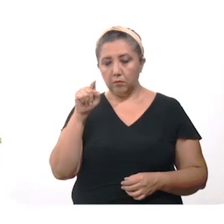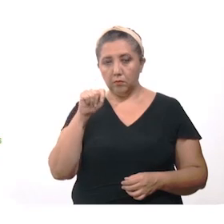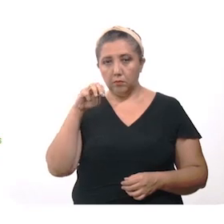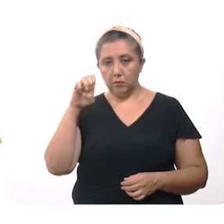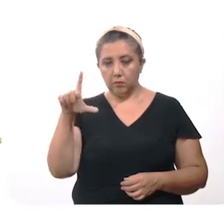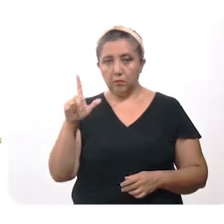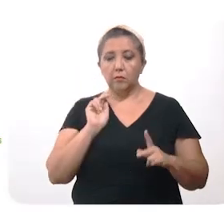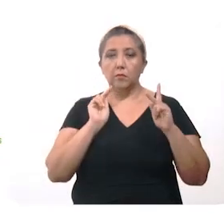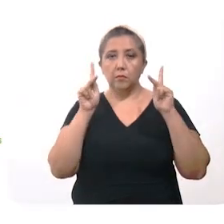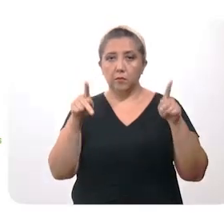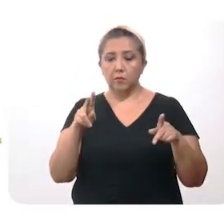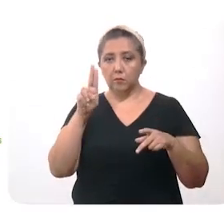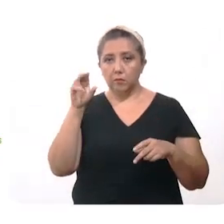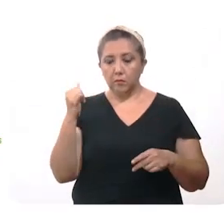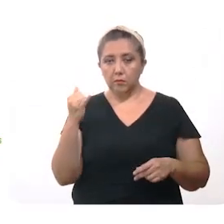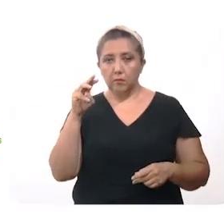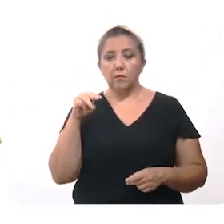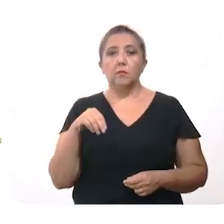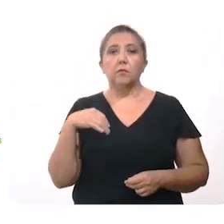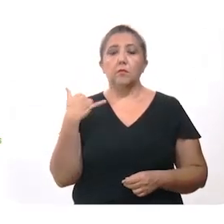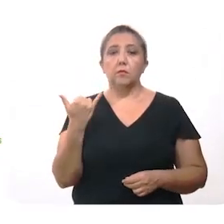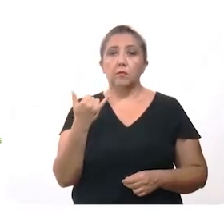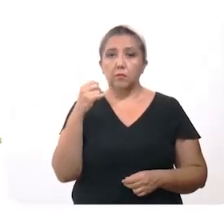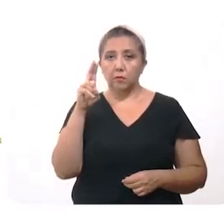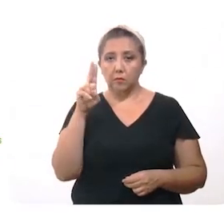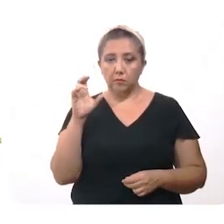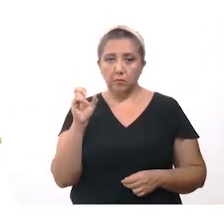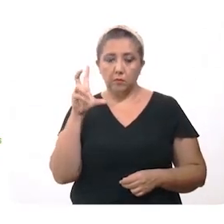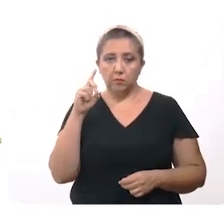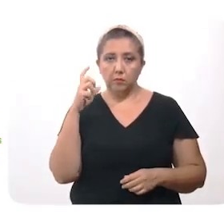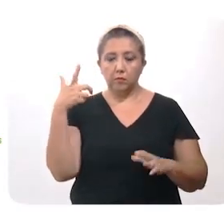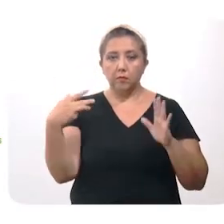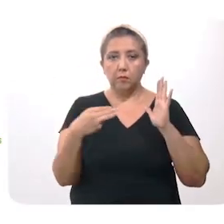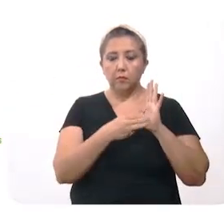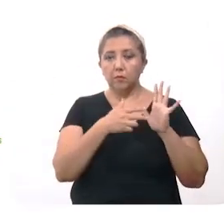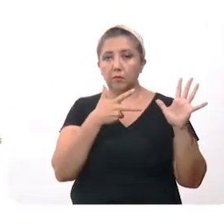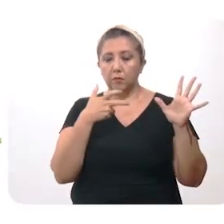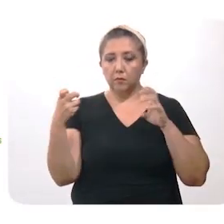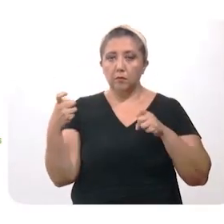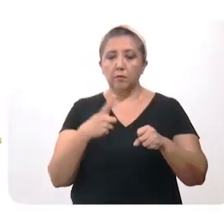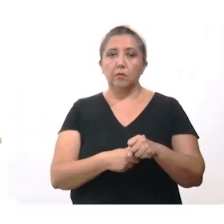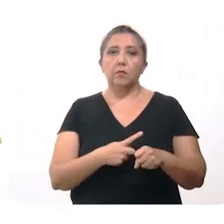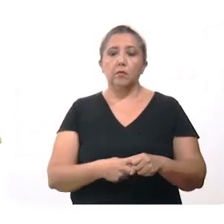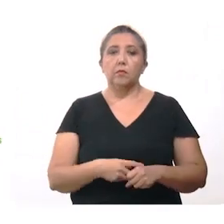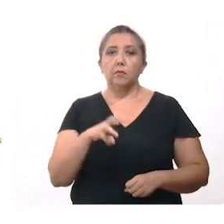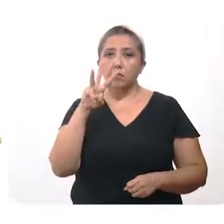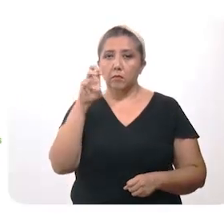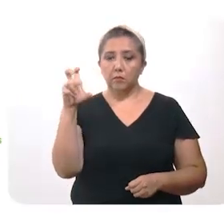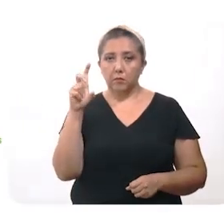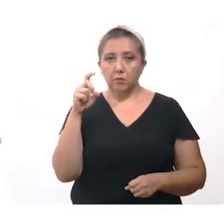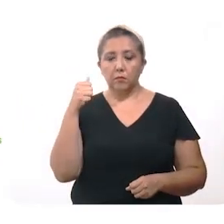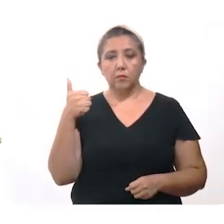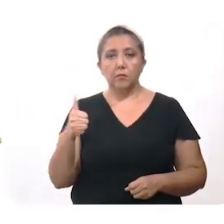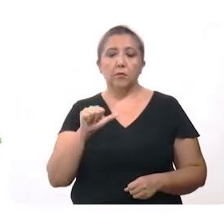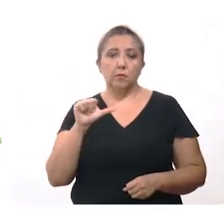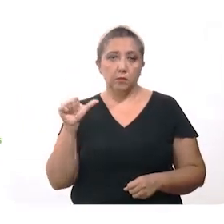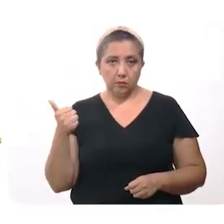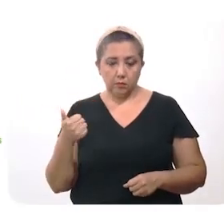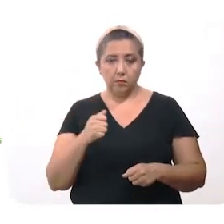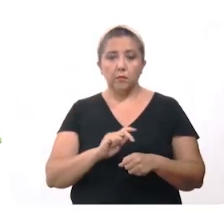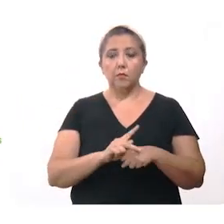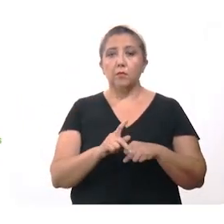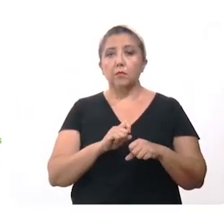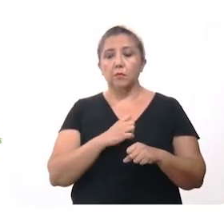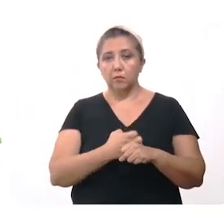Oshkushkab, Progreso, Guayma y Ucum. De los 38.800 casos positivos, 336 son de otro